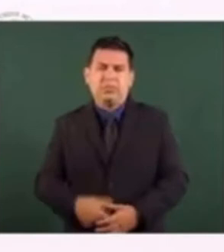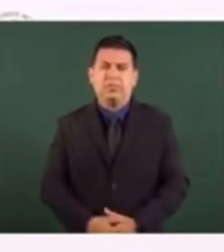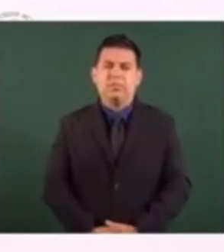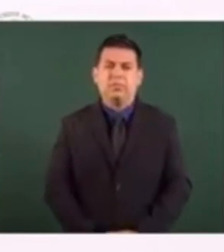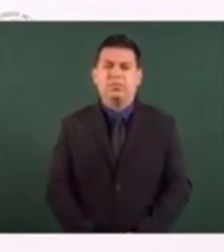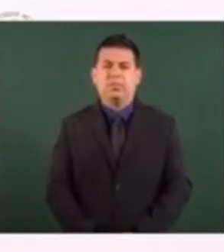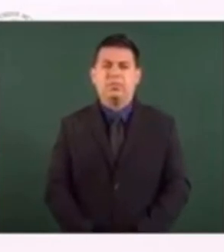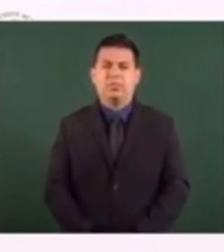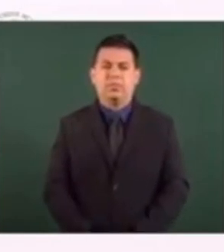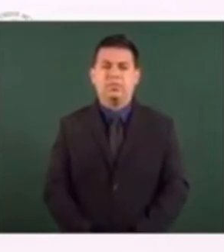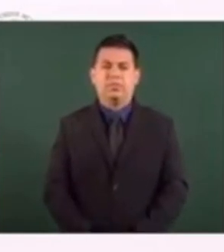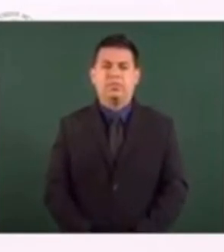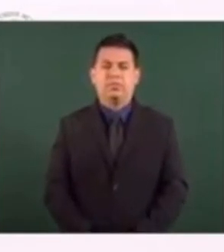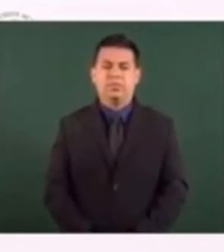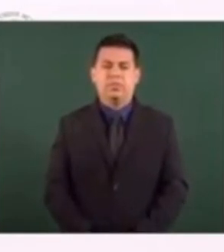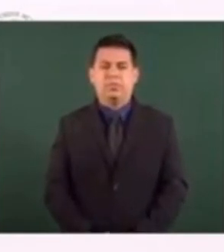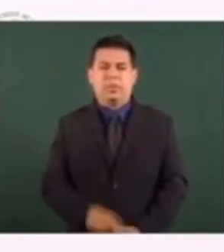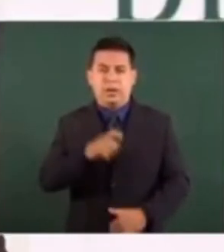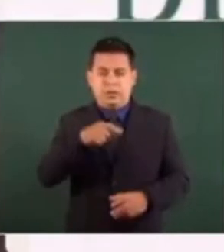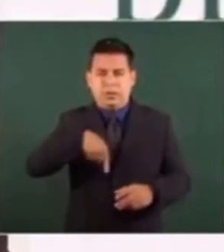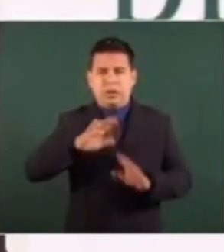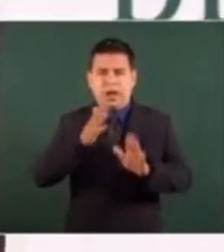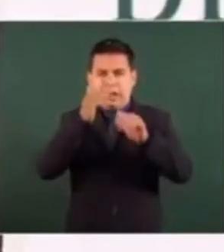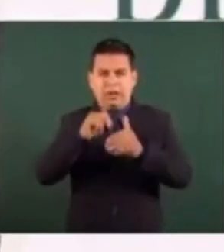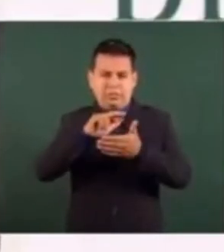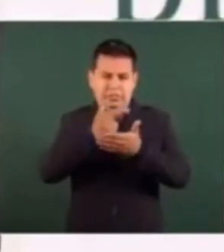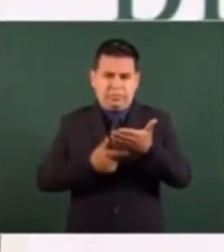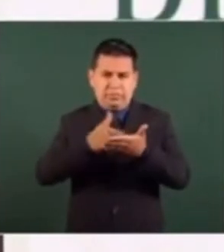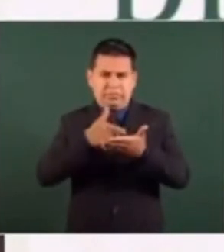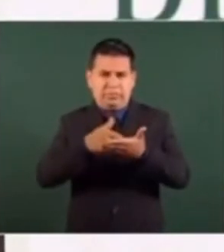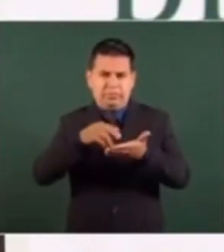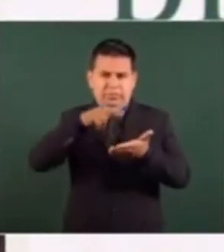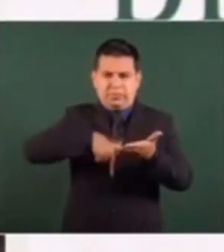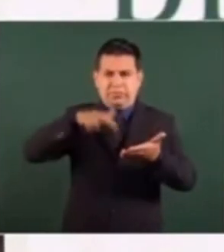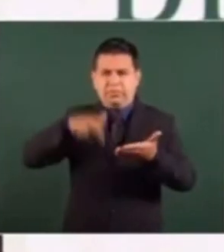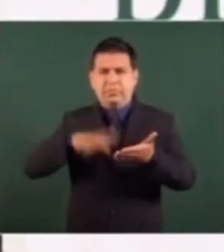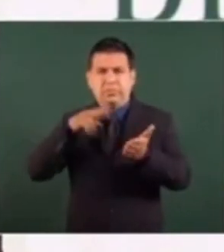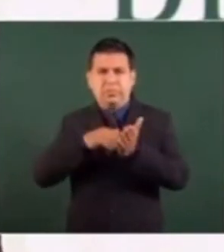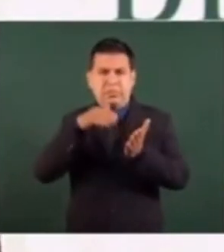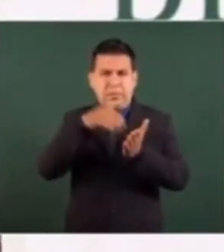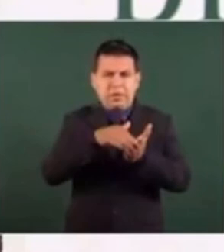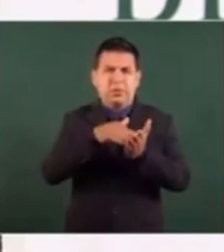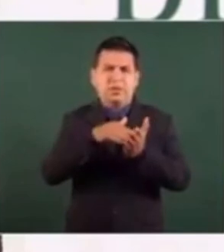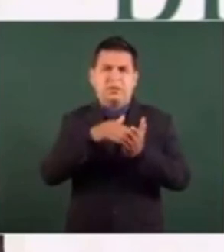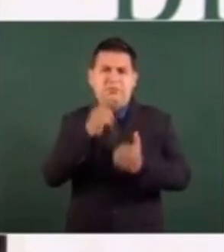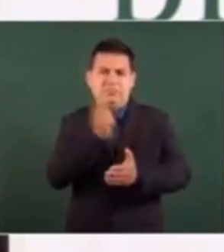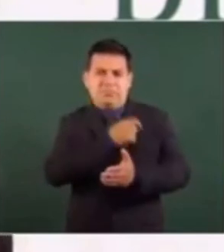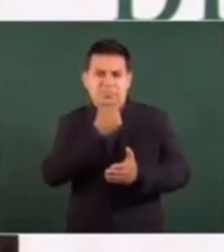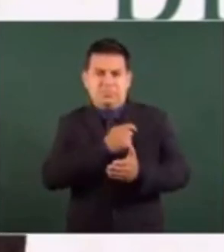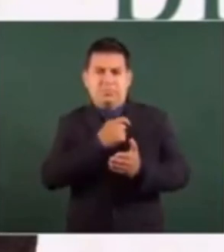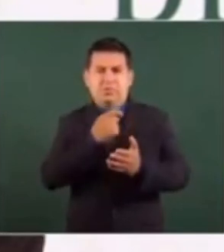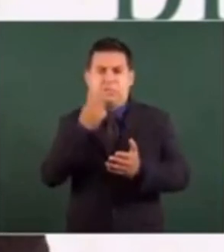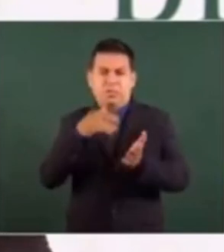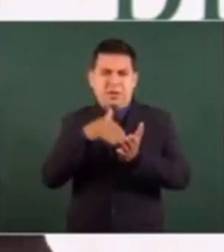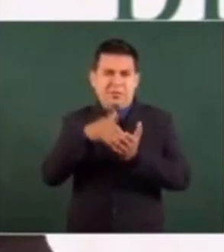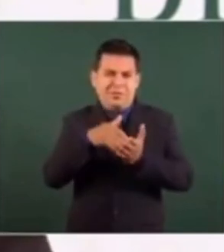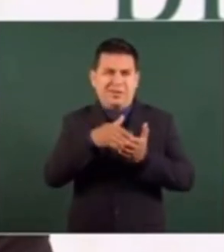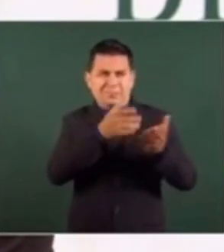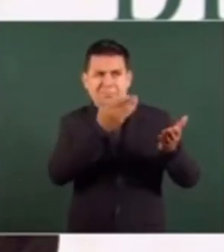Estas 870 mil son parte de un contrato que se hizo a través de Virmex por dos millones de vacunas, dos millones de dosis,